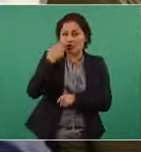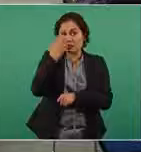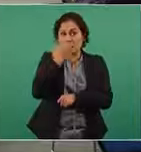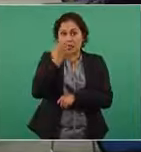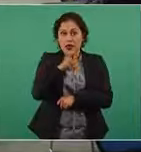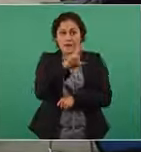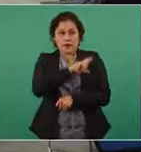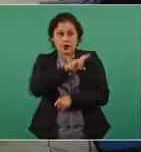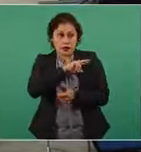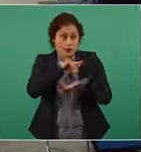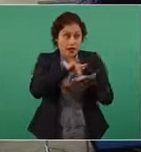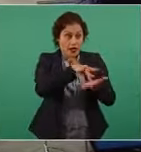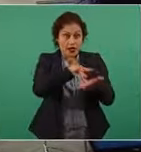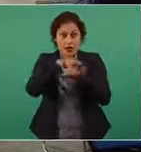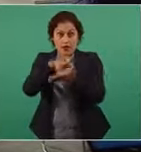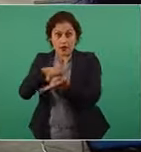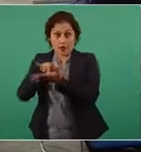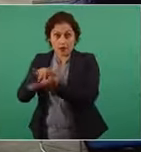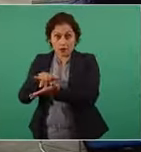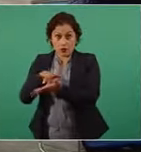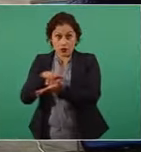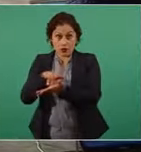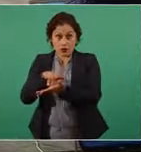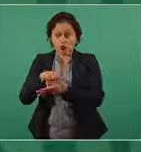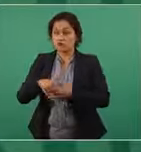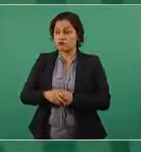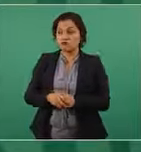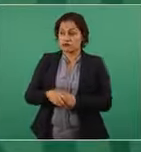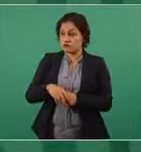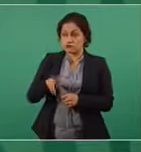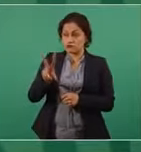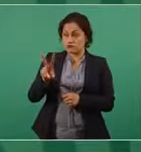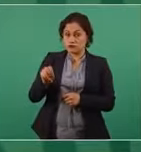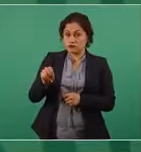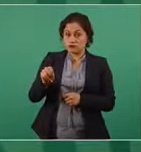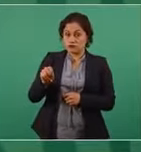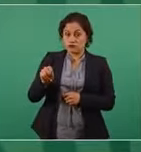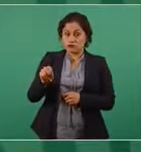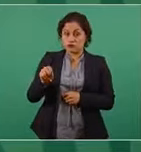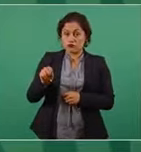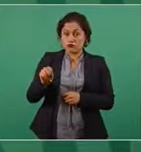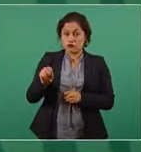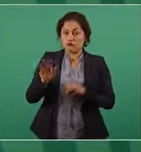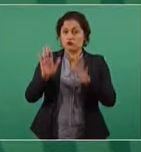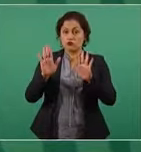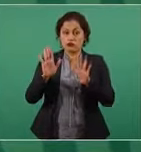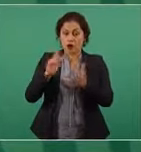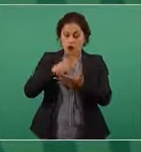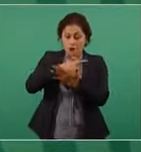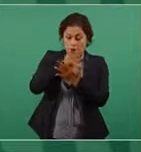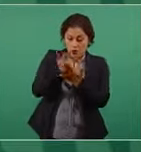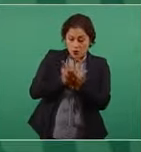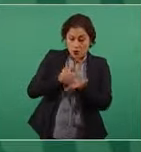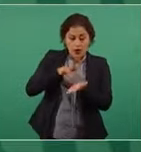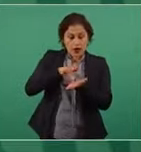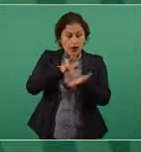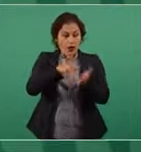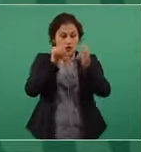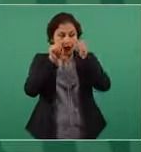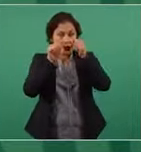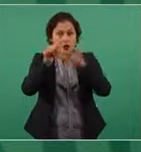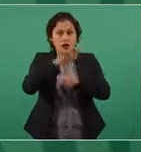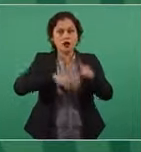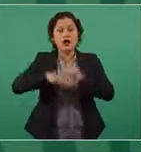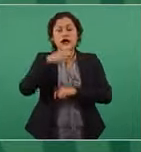No, es para escuelas públicas. Estamos